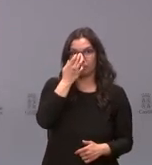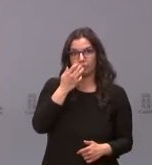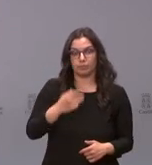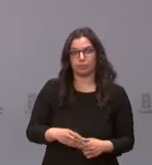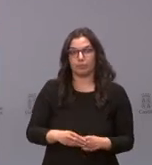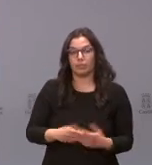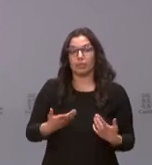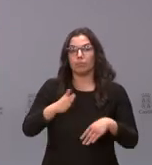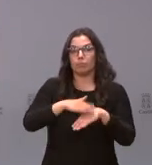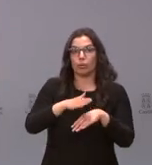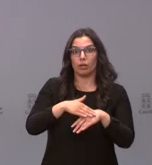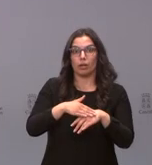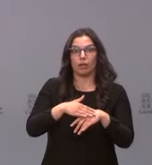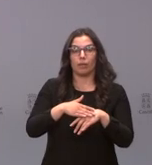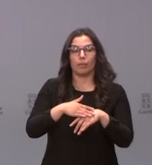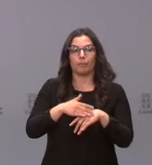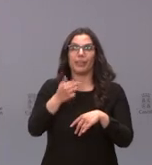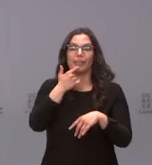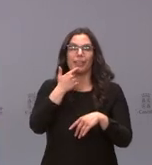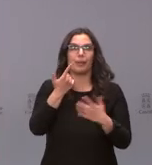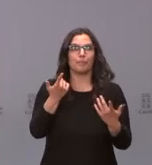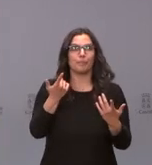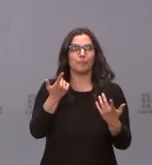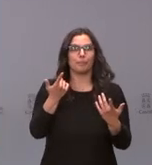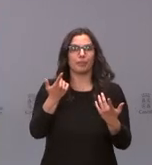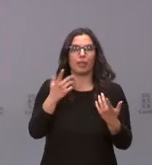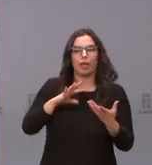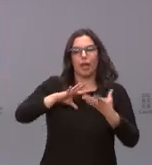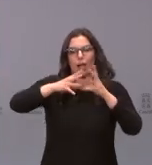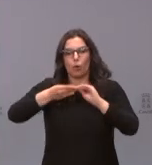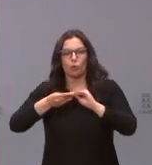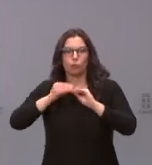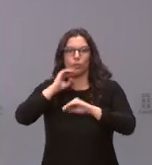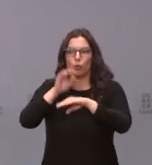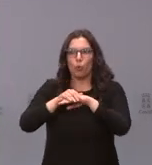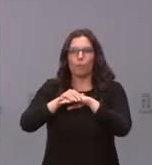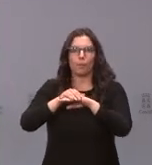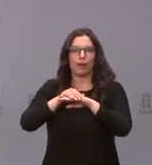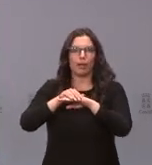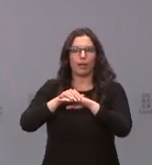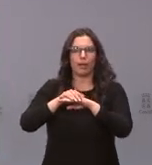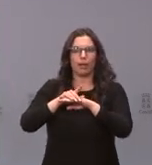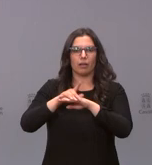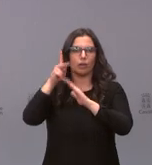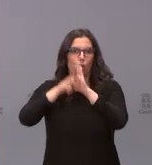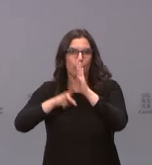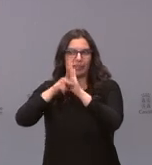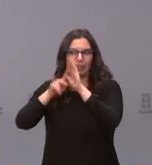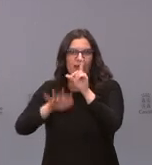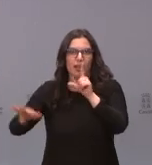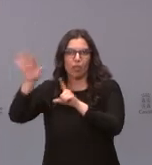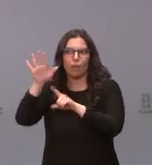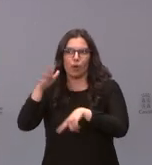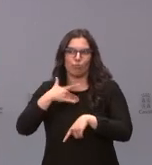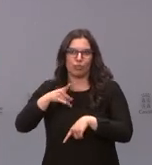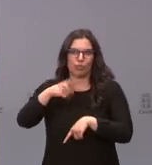no teniendo lo que hacer. Ustedes hablan de que se ajustan al marco jurídico, pero podían haber tomado alguna medida